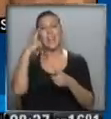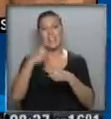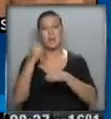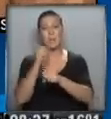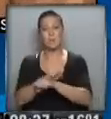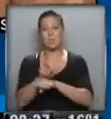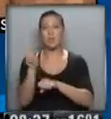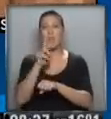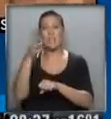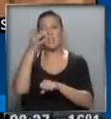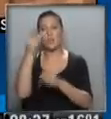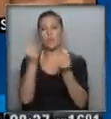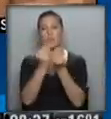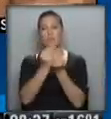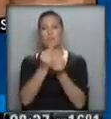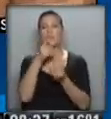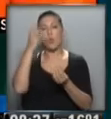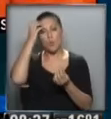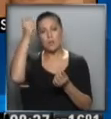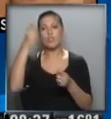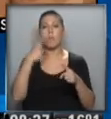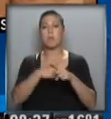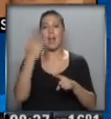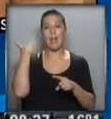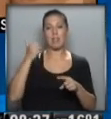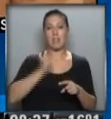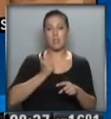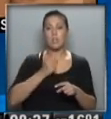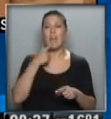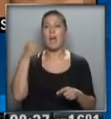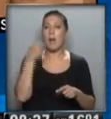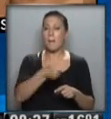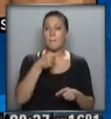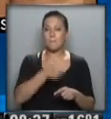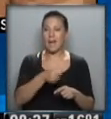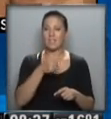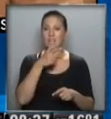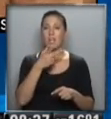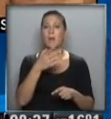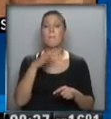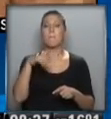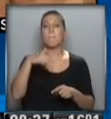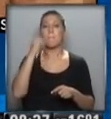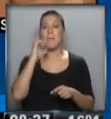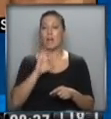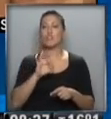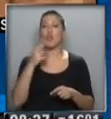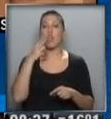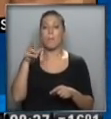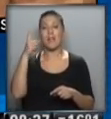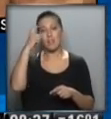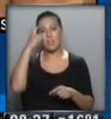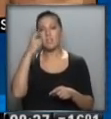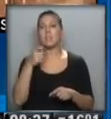testigo en varios juicios por crímenes de la dictadura, fue asesinada a puñaladas en marzo de 2010 en un supuesto